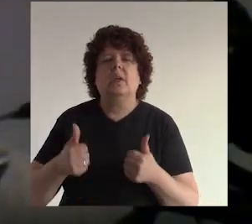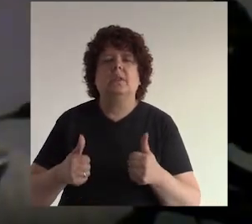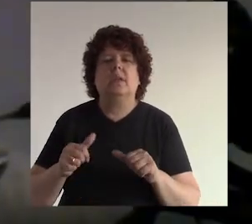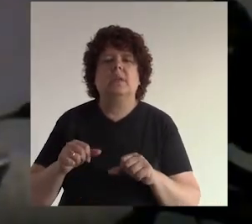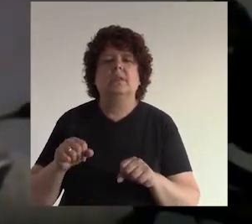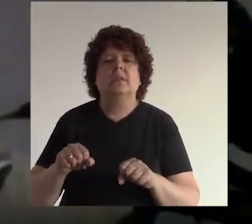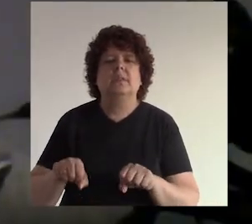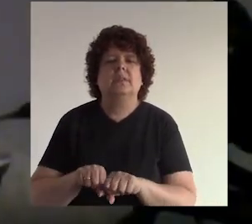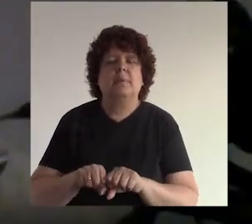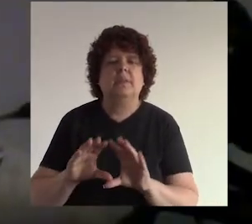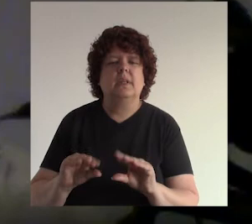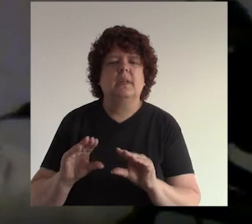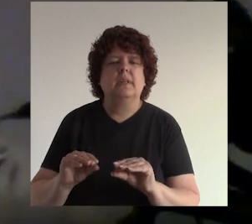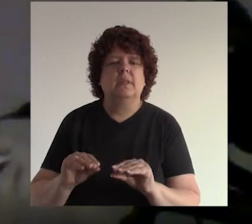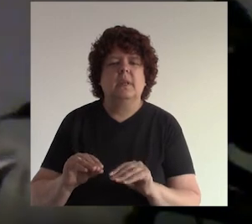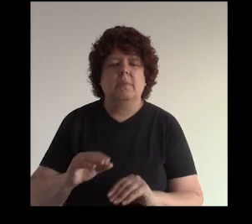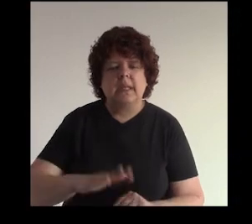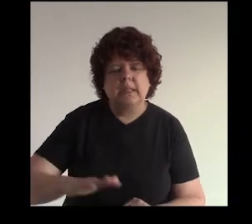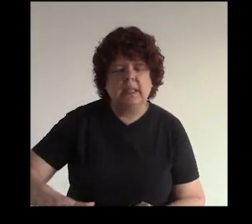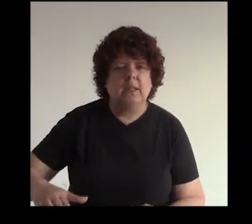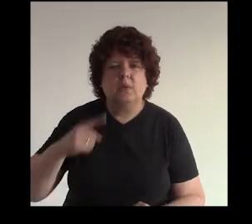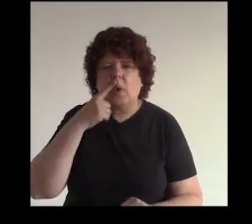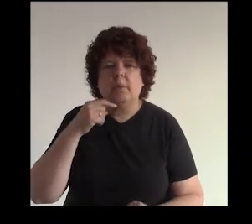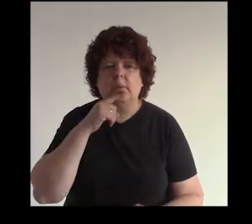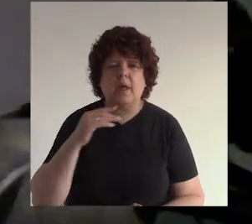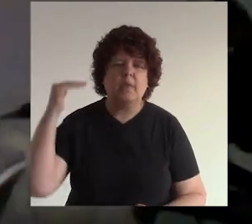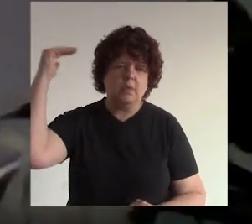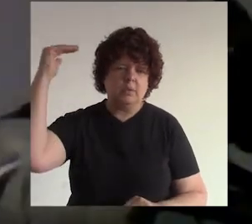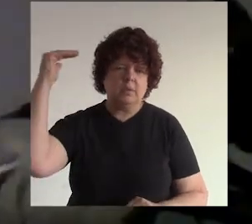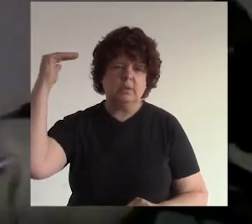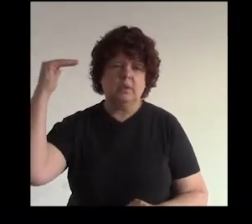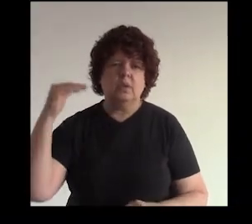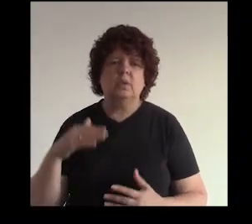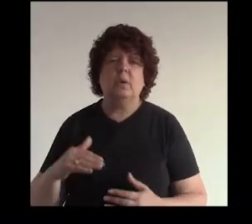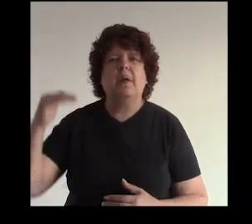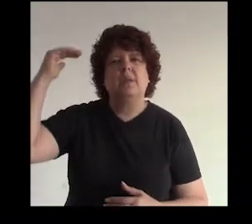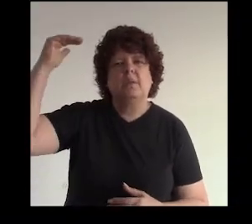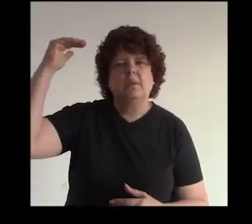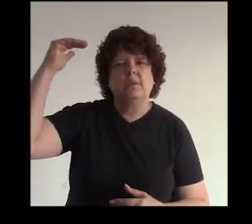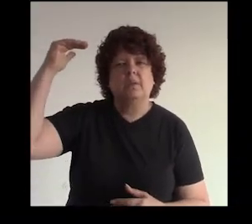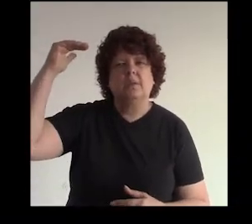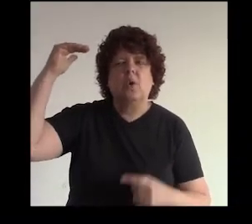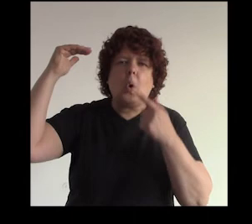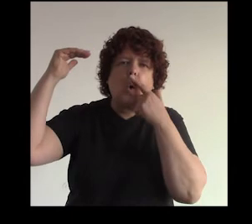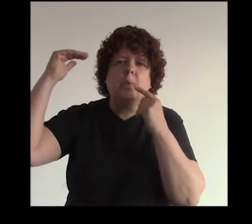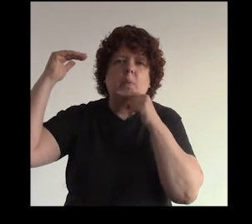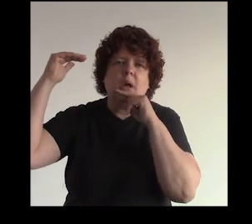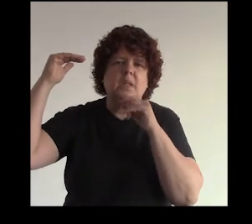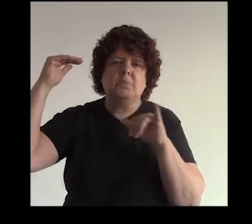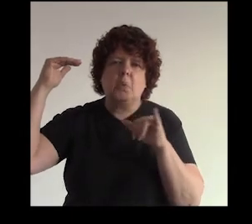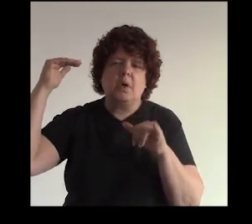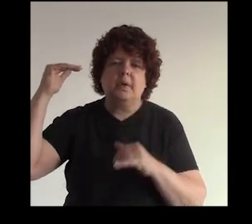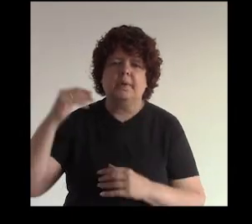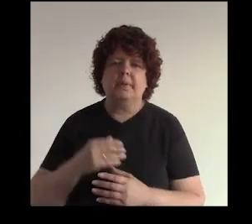tipo de zapatillas vendes? ¿para quién? para niñas niños adultos son para adultos tanto para hombres y